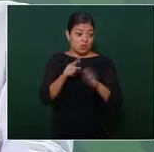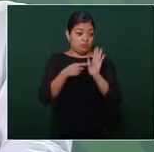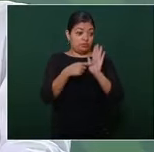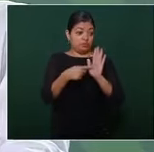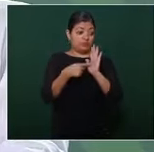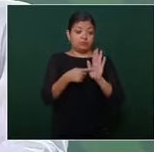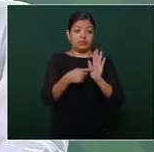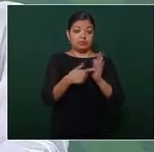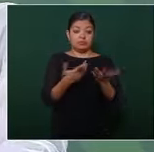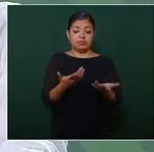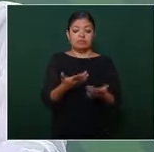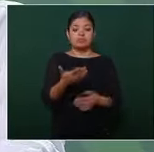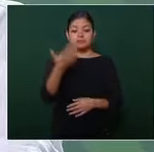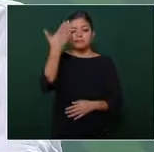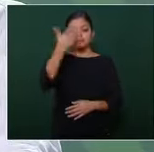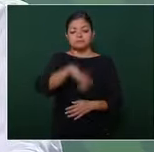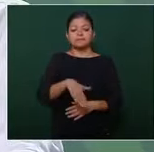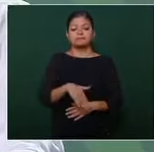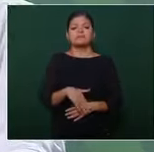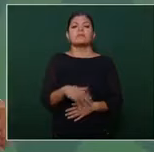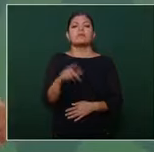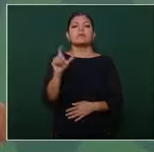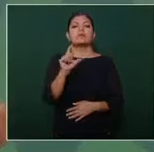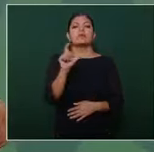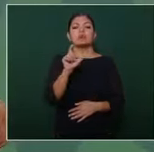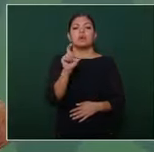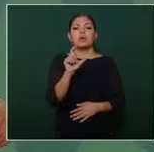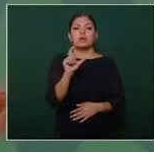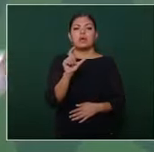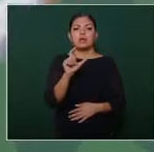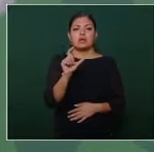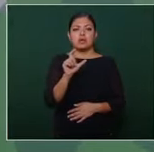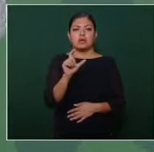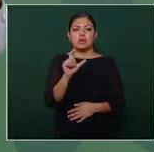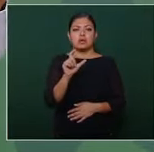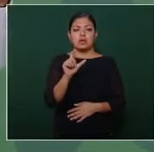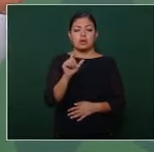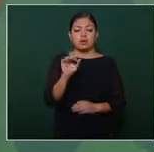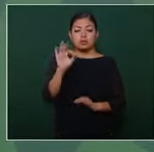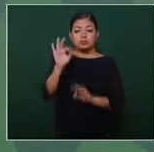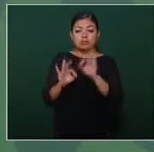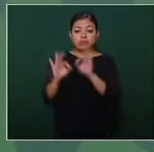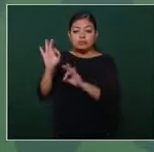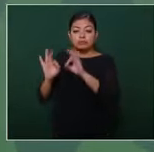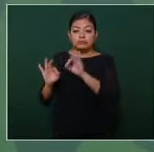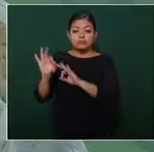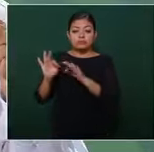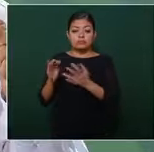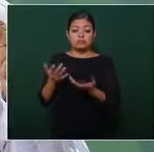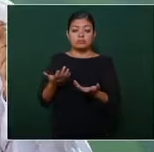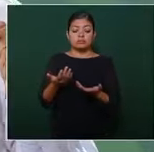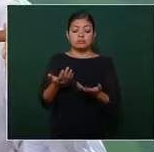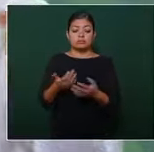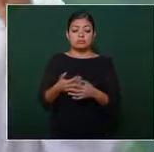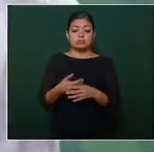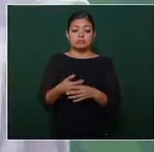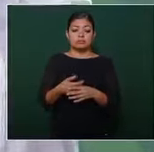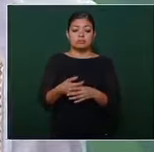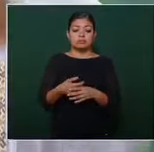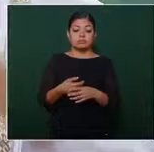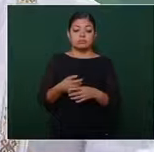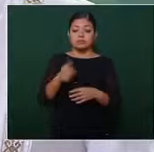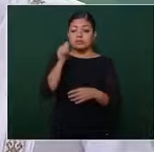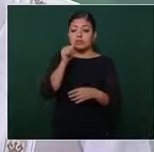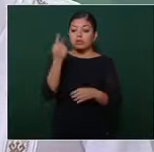¿saben cuándo se tenían las estadísticas a la